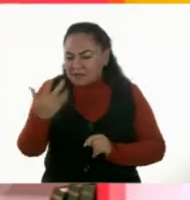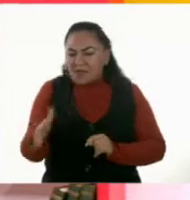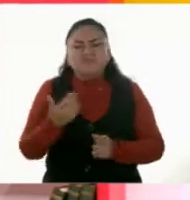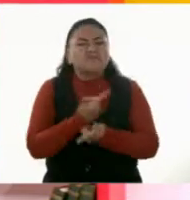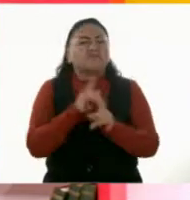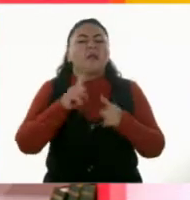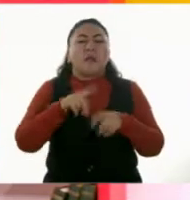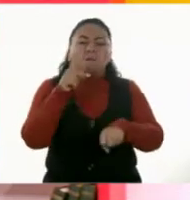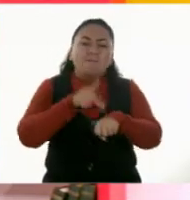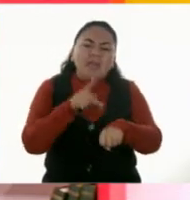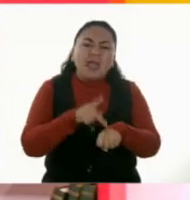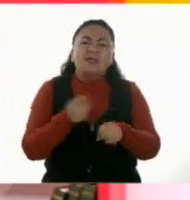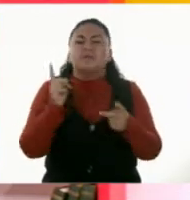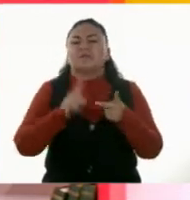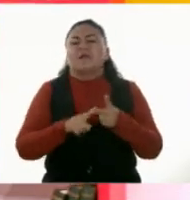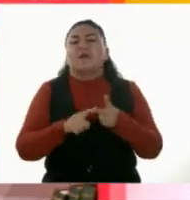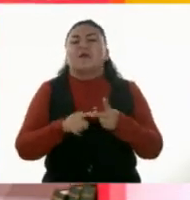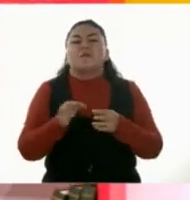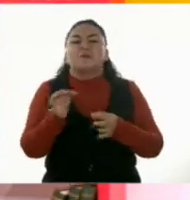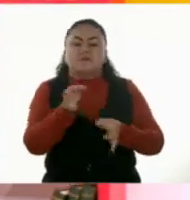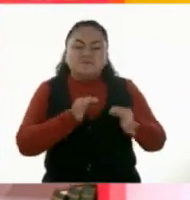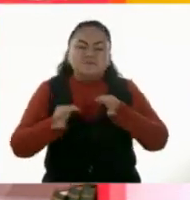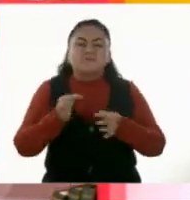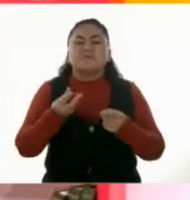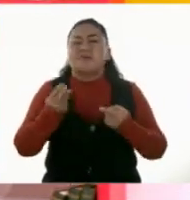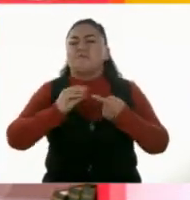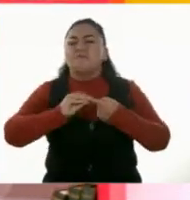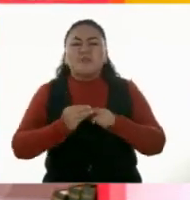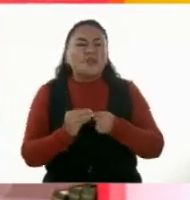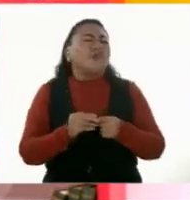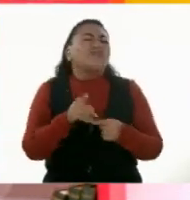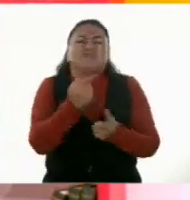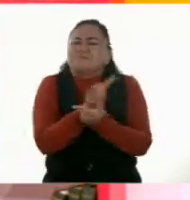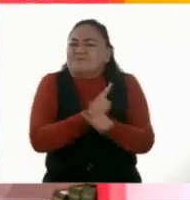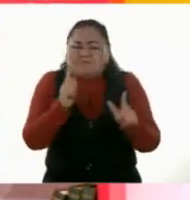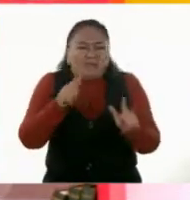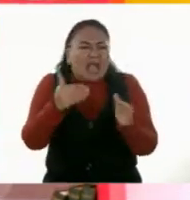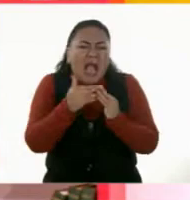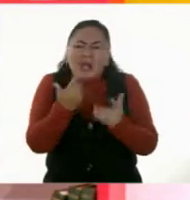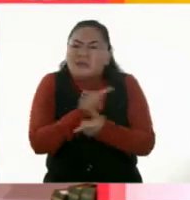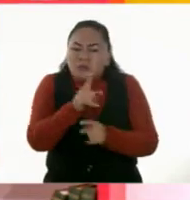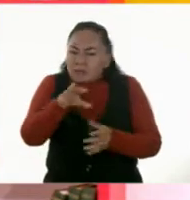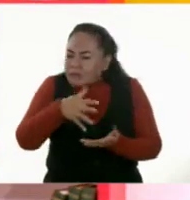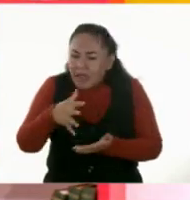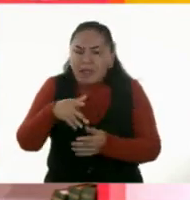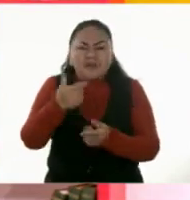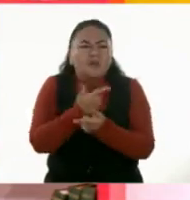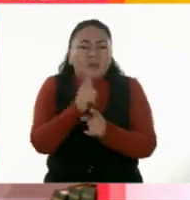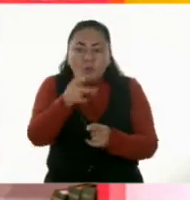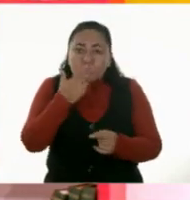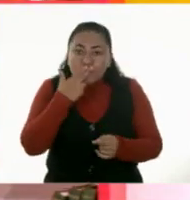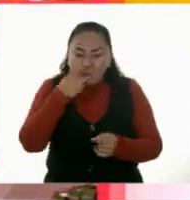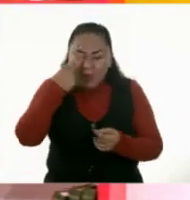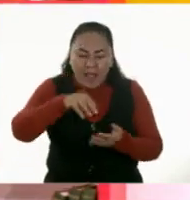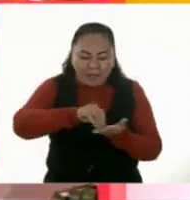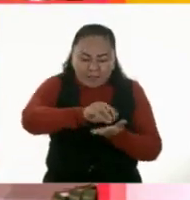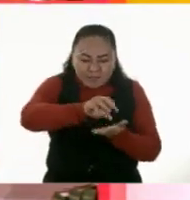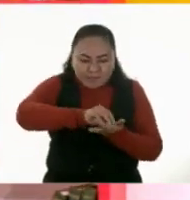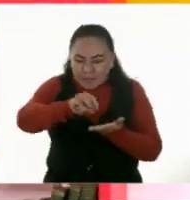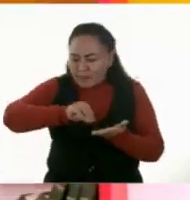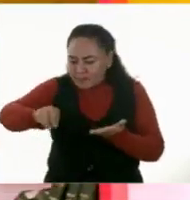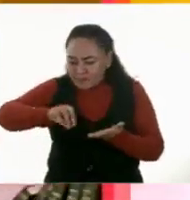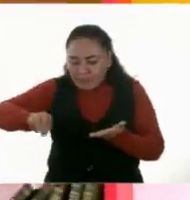ser piedritas, frijolitos, monedas, arrocitos, lo que tengas, claro. Cualquier objeto que te sirva para contar.